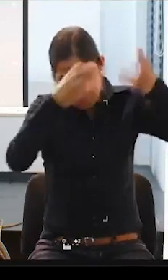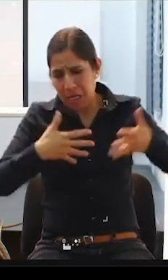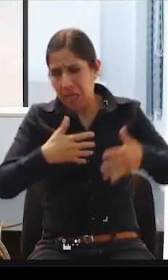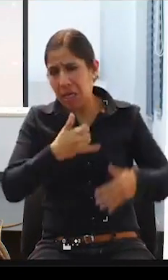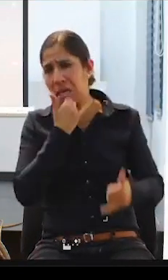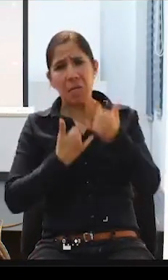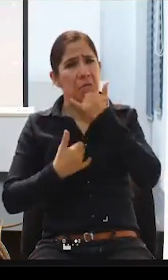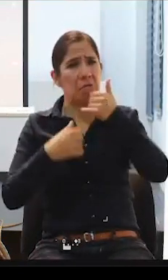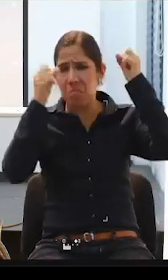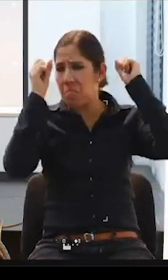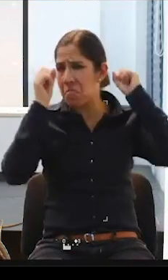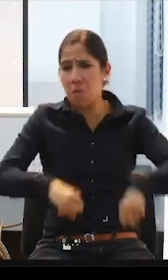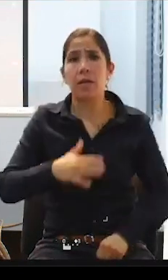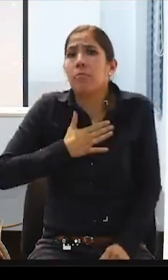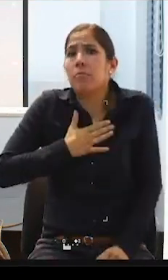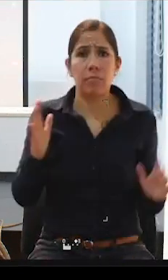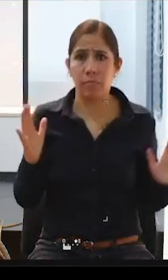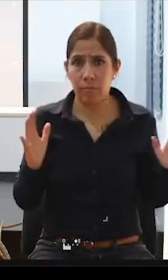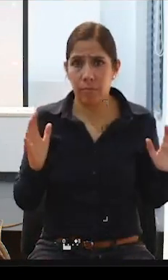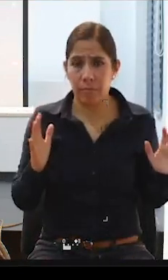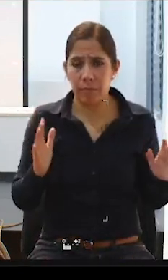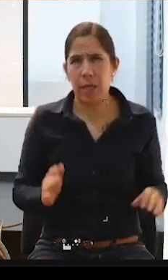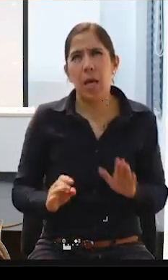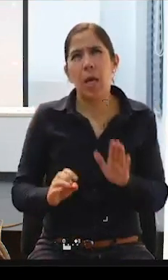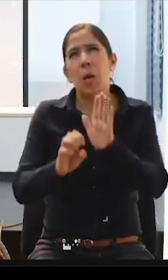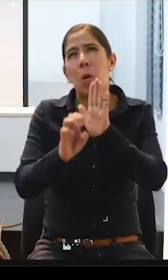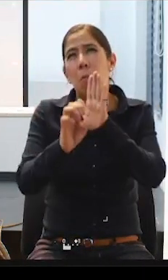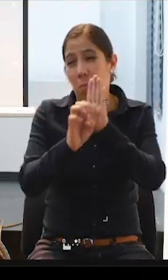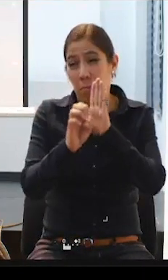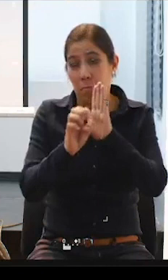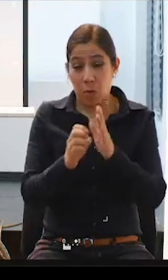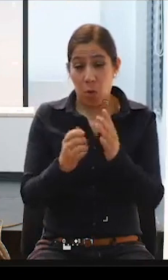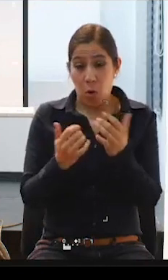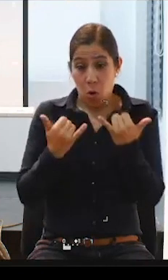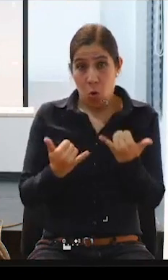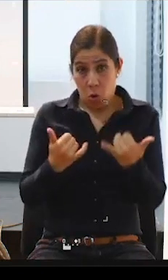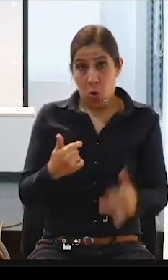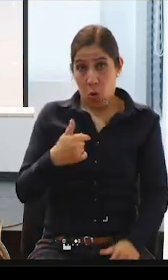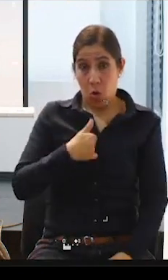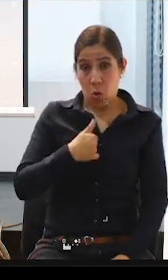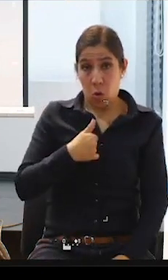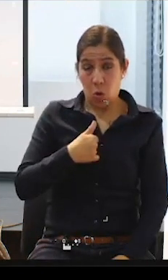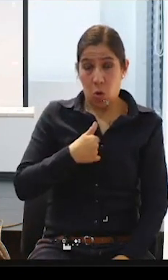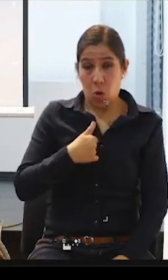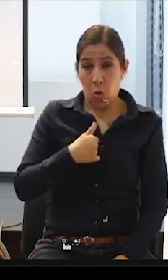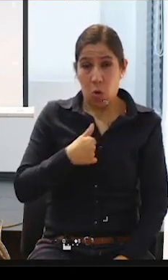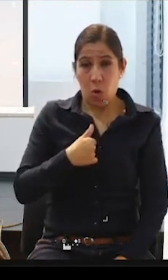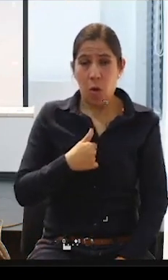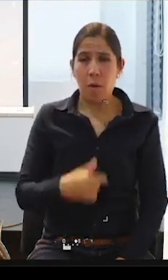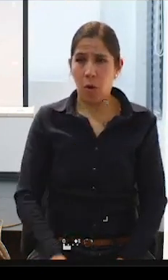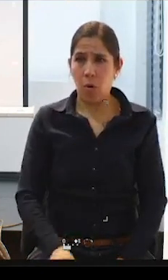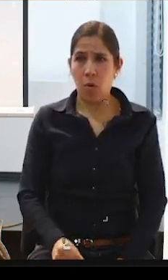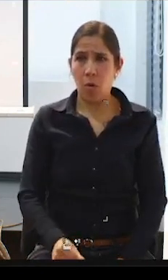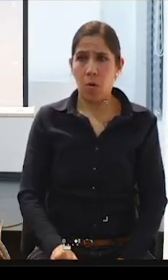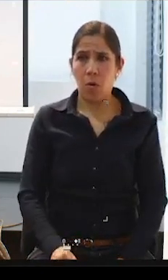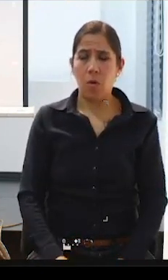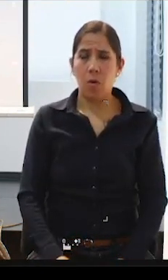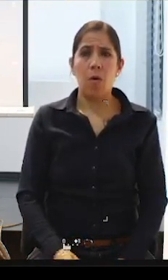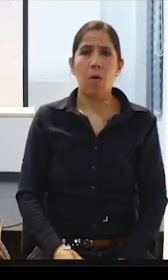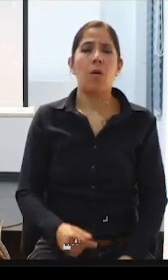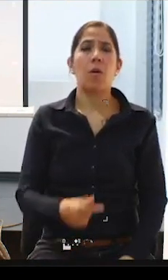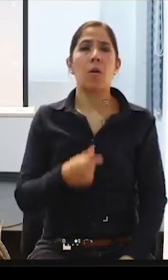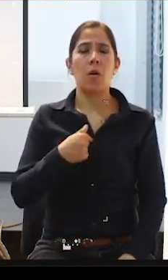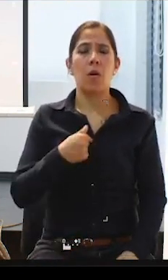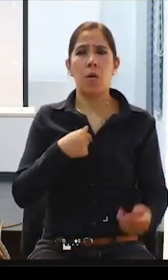aceptan mi manera de ser. Un ejemplo, hoy he bajado en un perro y he bajado sin el